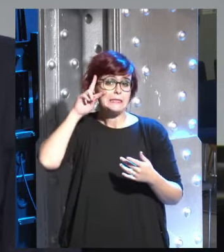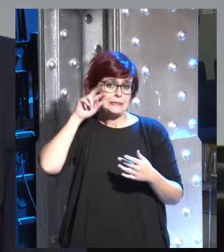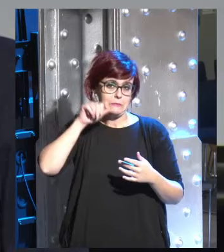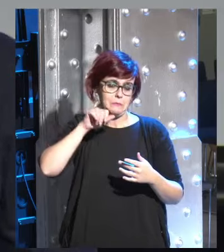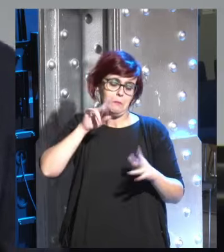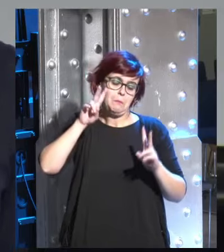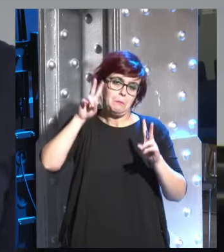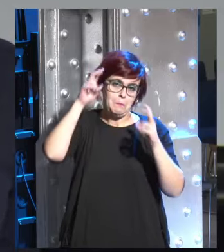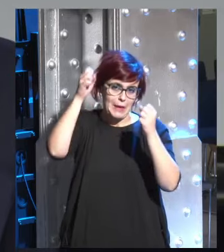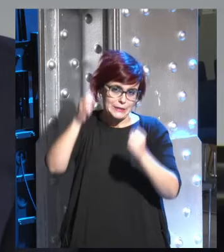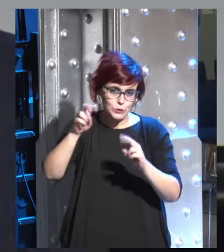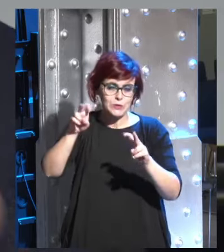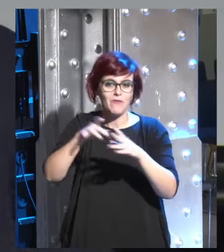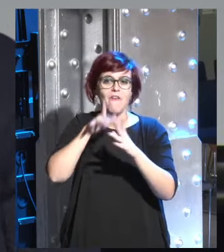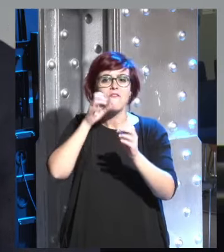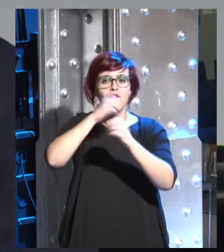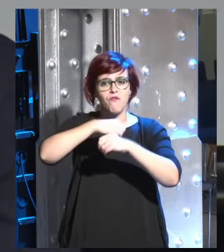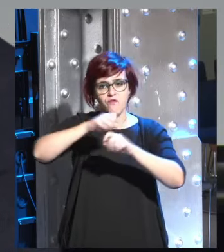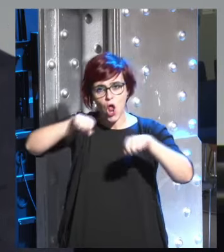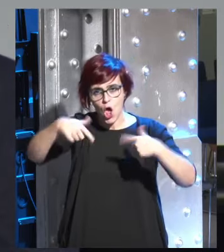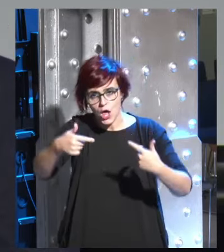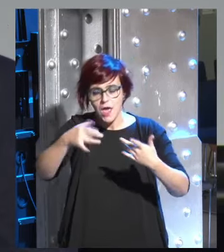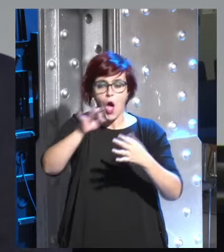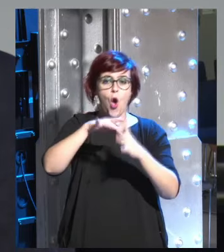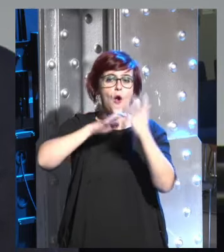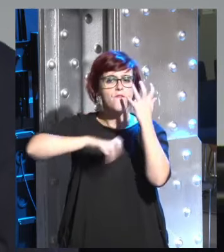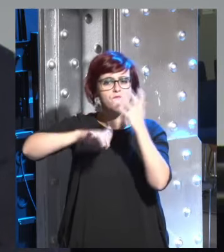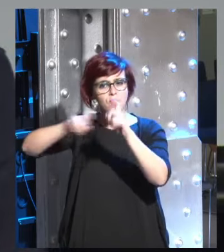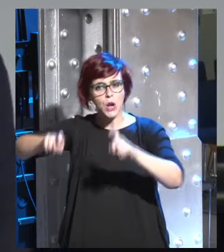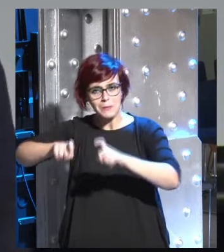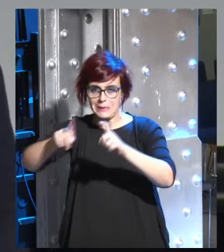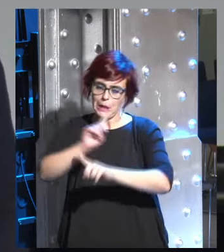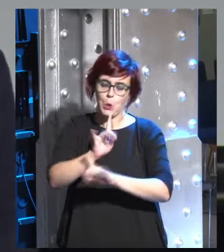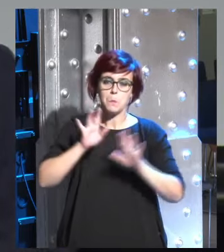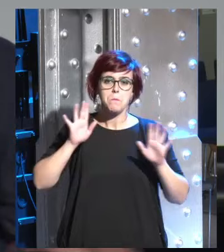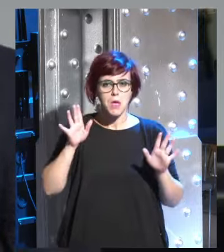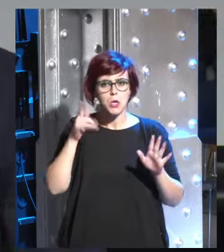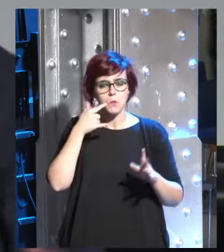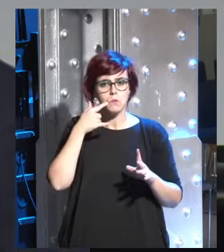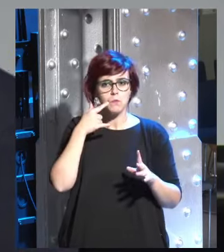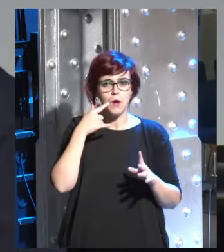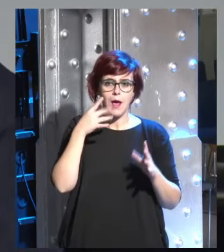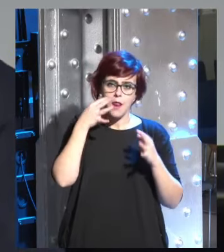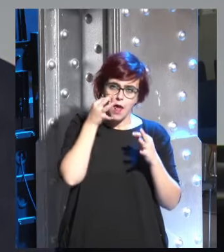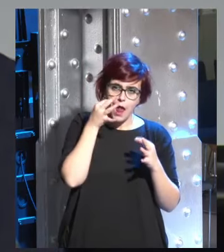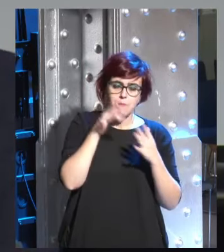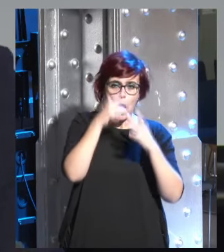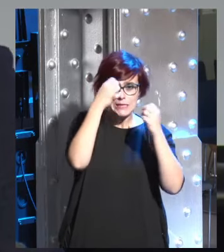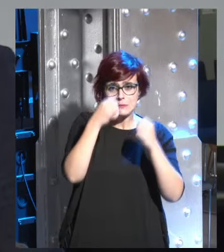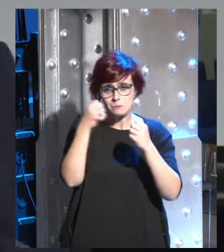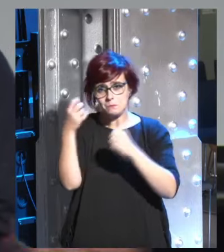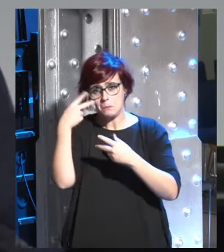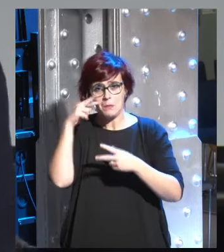biología ni en informática hay bastante nivel de desacuerdo entre los expertos pero